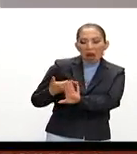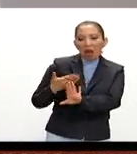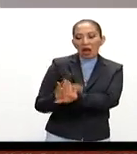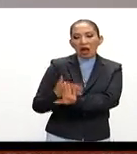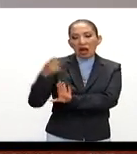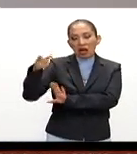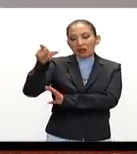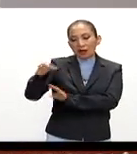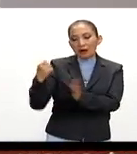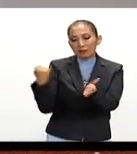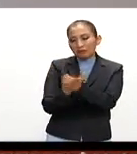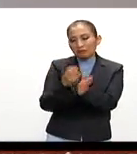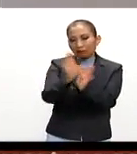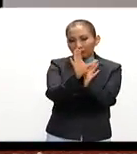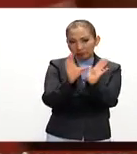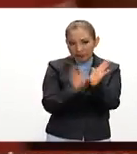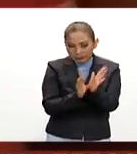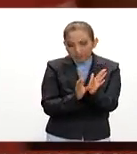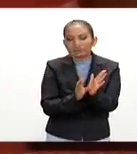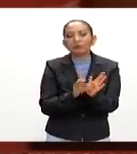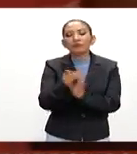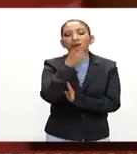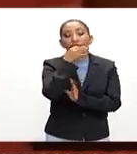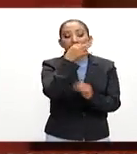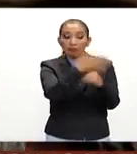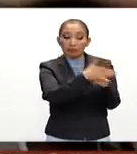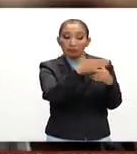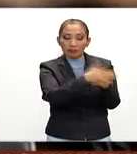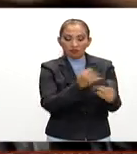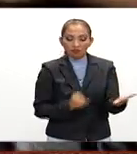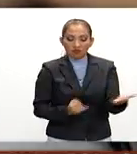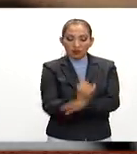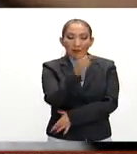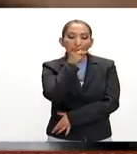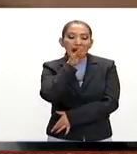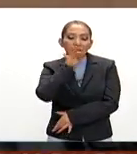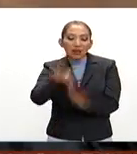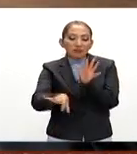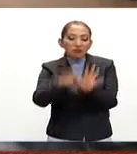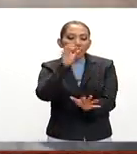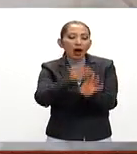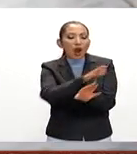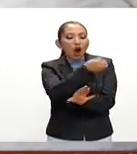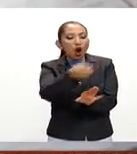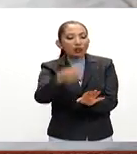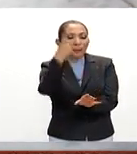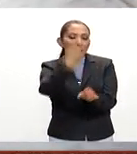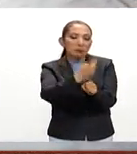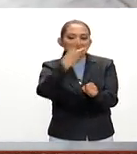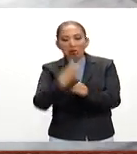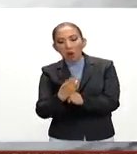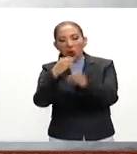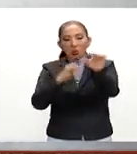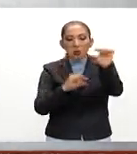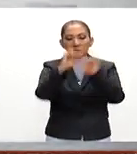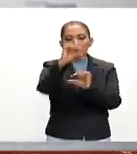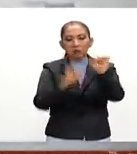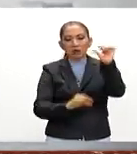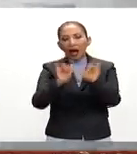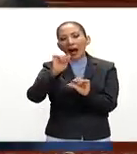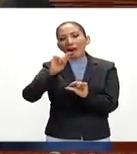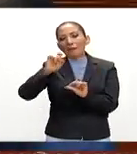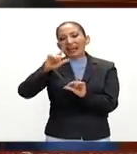contra lo estipulado en la constitución advirtieron que la decisión de los padres de elegir el orden de los apellidos de sus hijos está